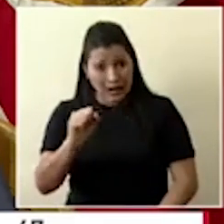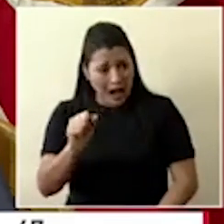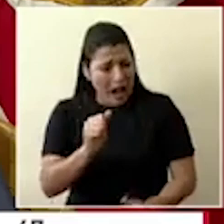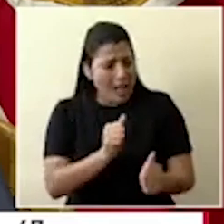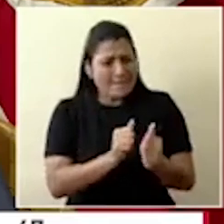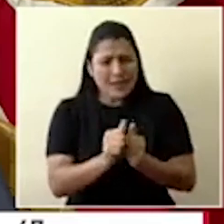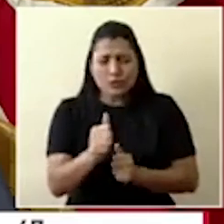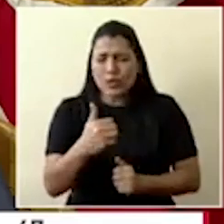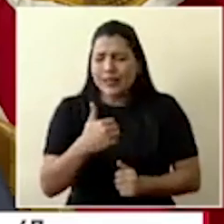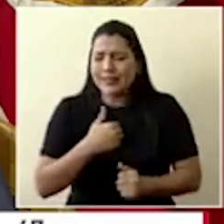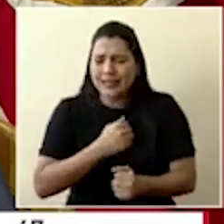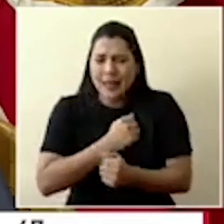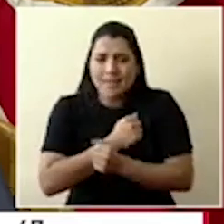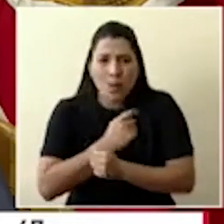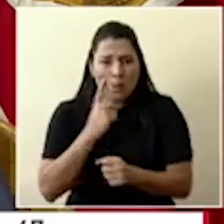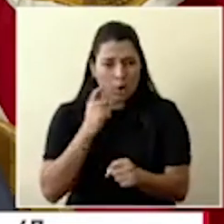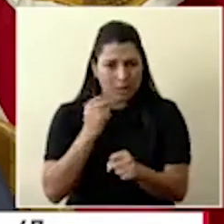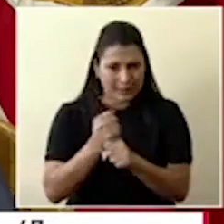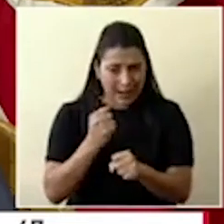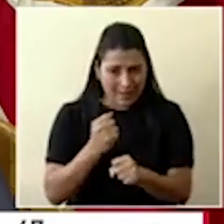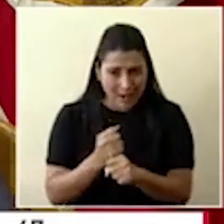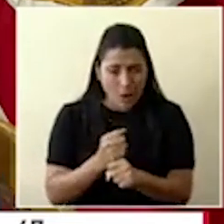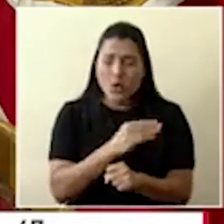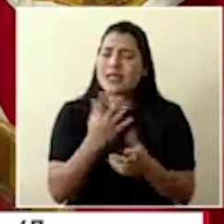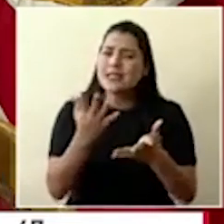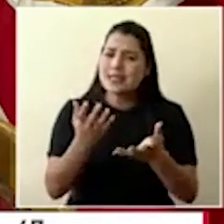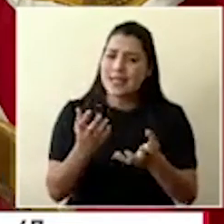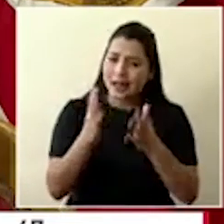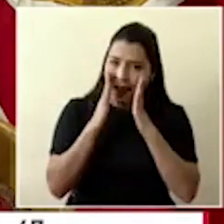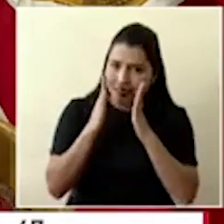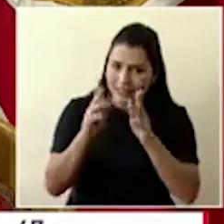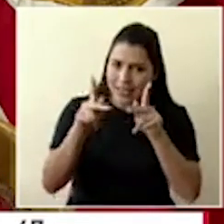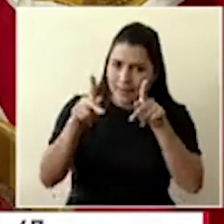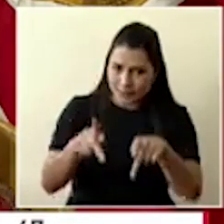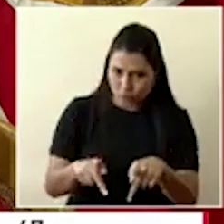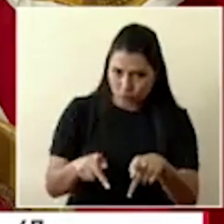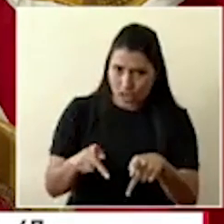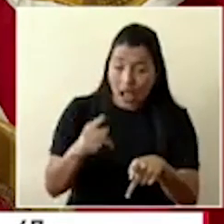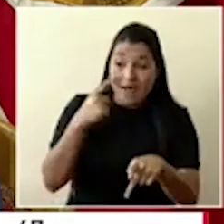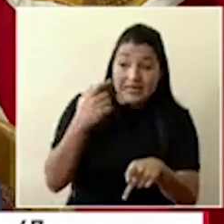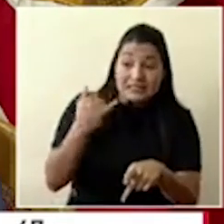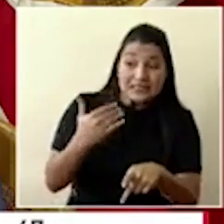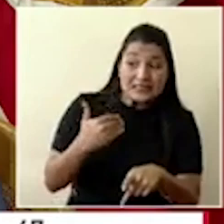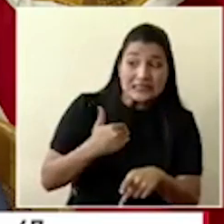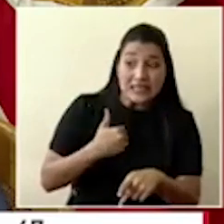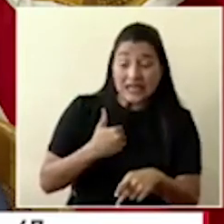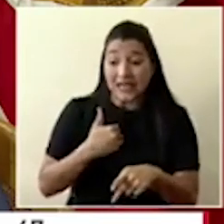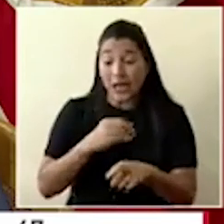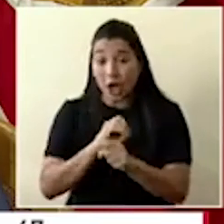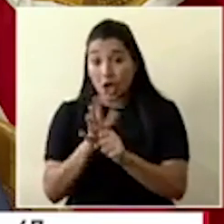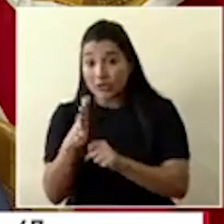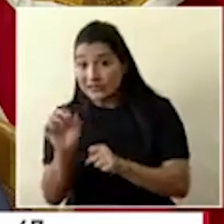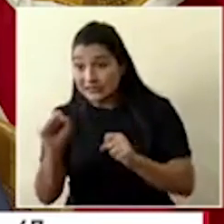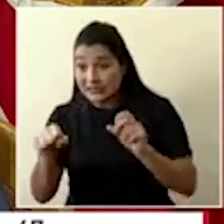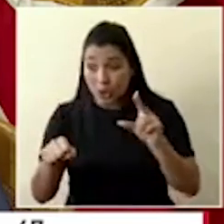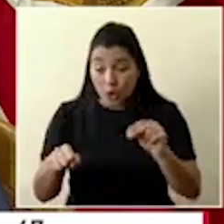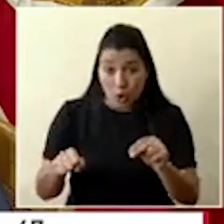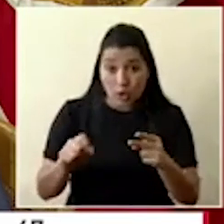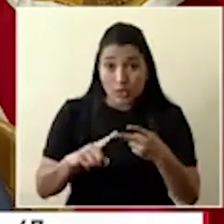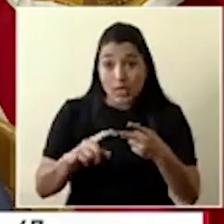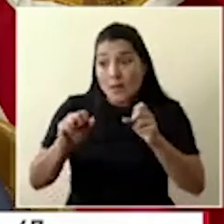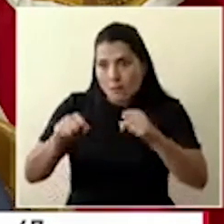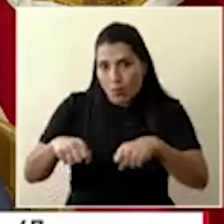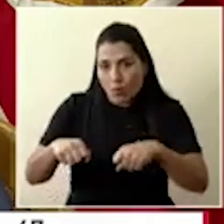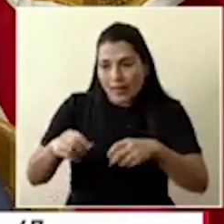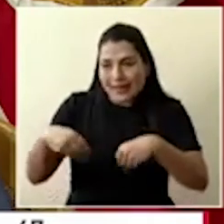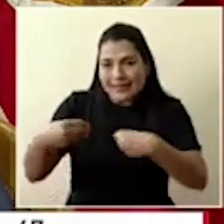mística y están ahí para atender al usuario, para diagnosticarlo y para tratarlo. Y esa es la mentalidad. La es la